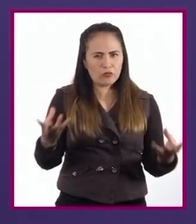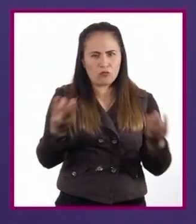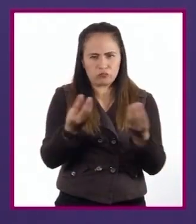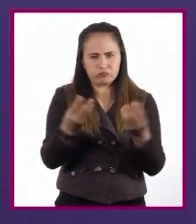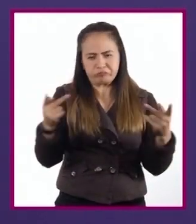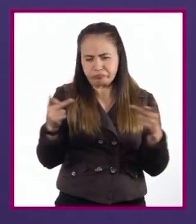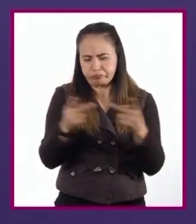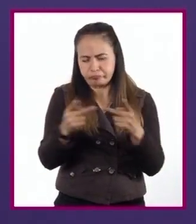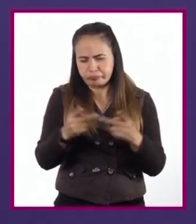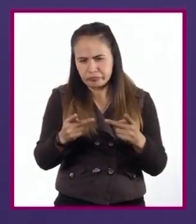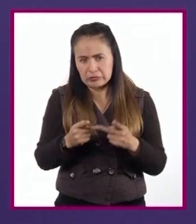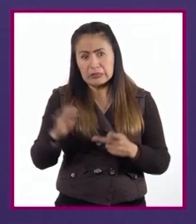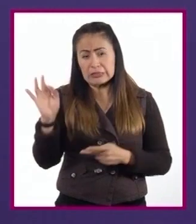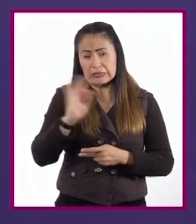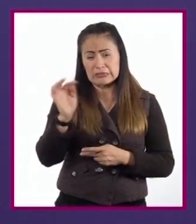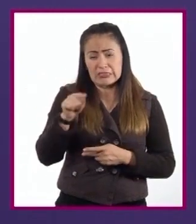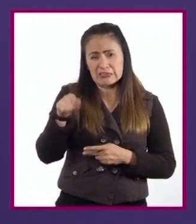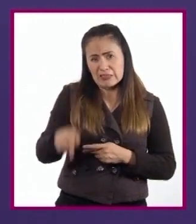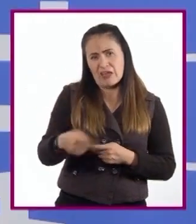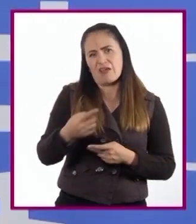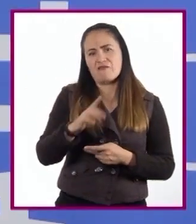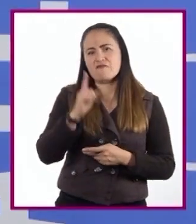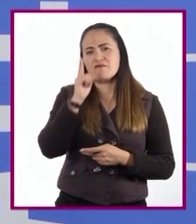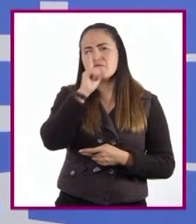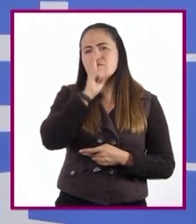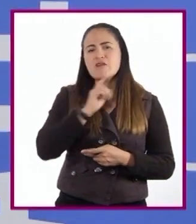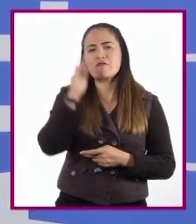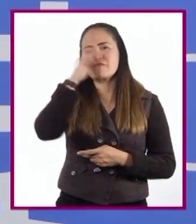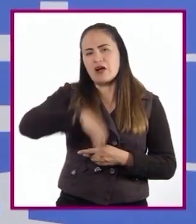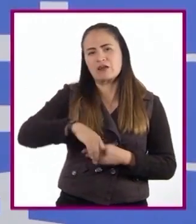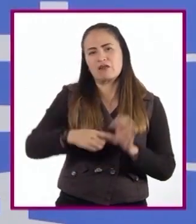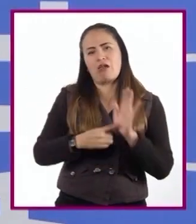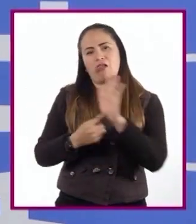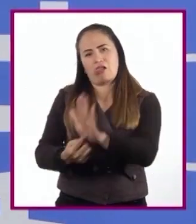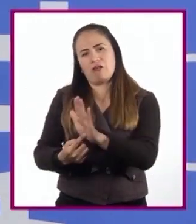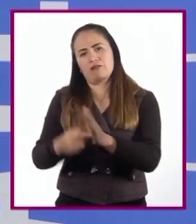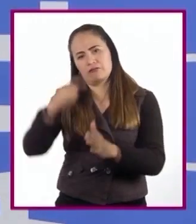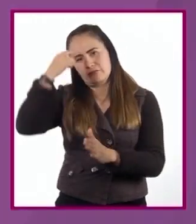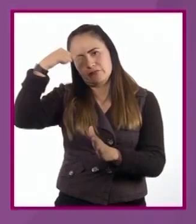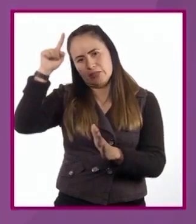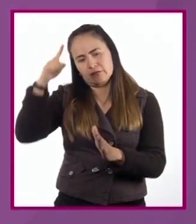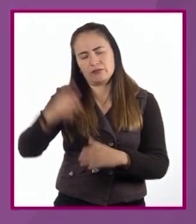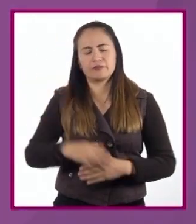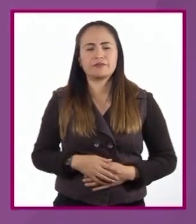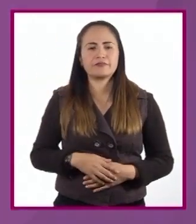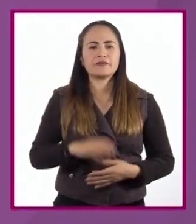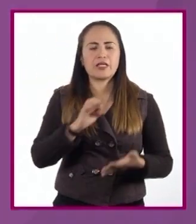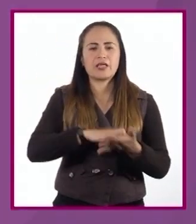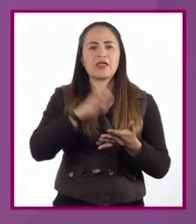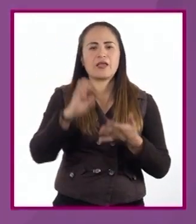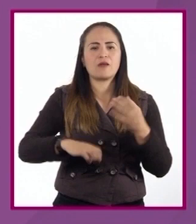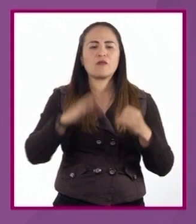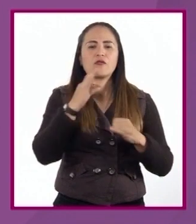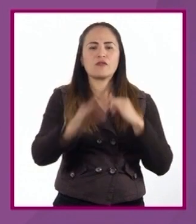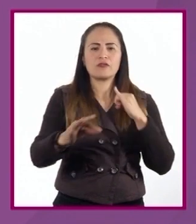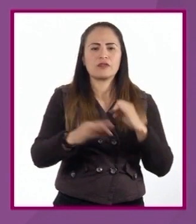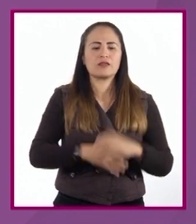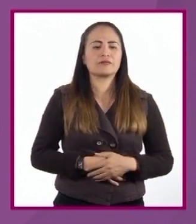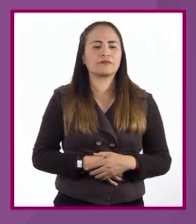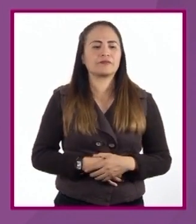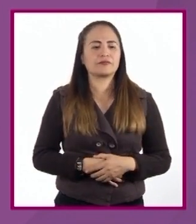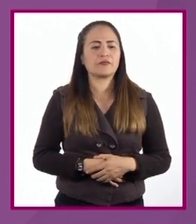contrario, sería fácilmente refutado. Veamos un último ejemplo. Antes de fumar,